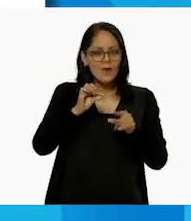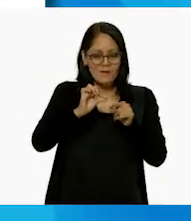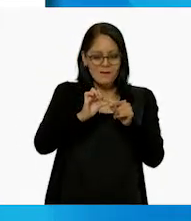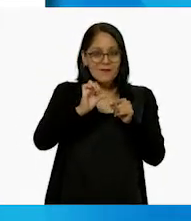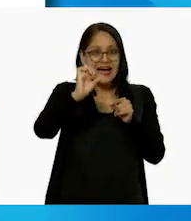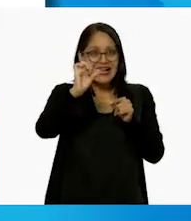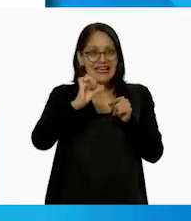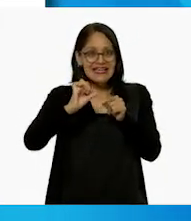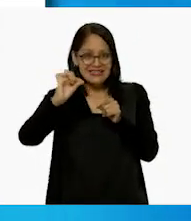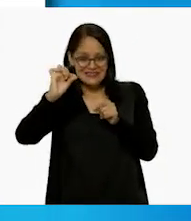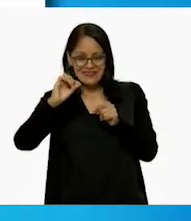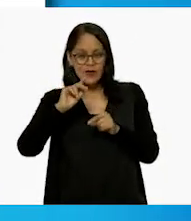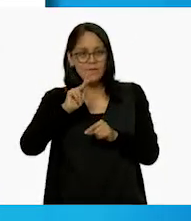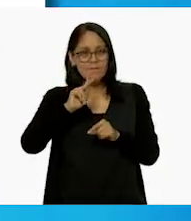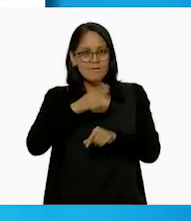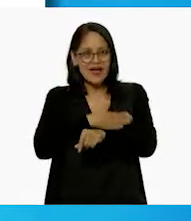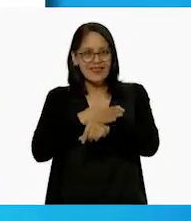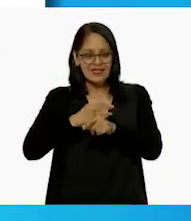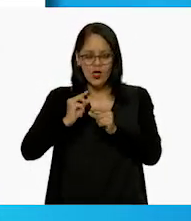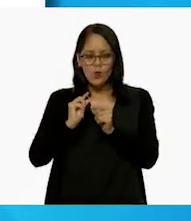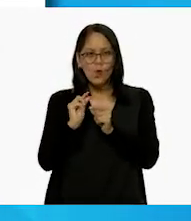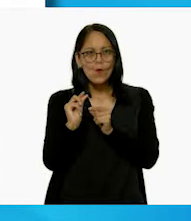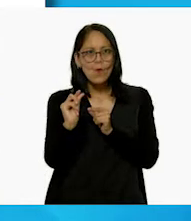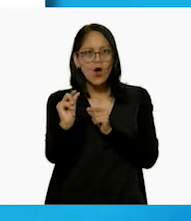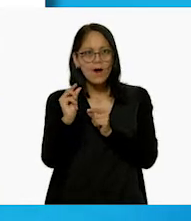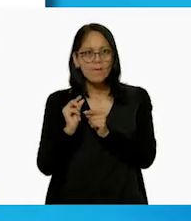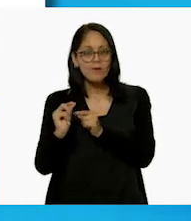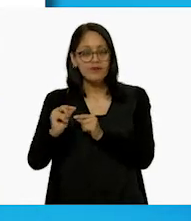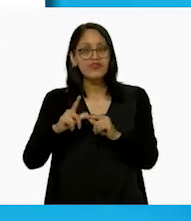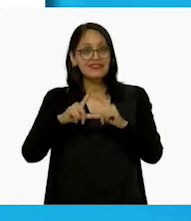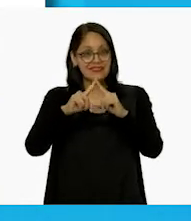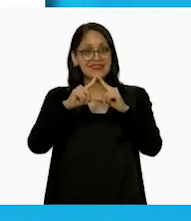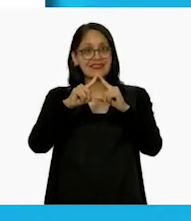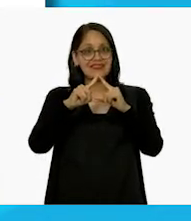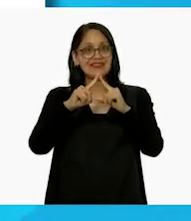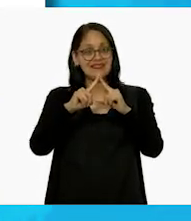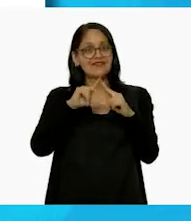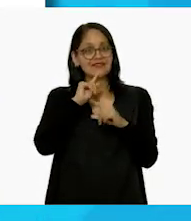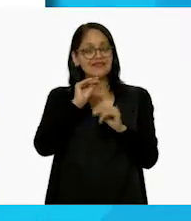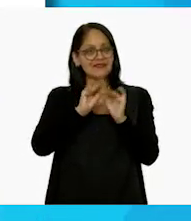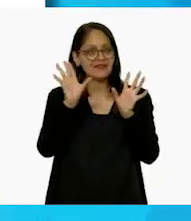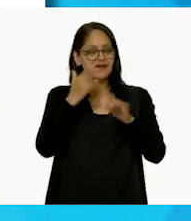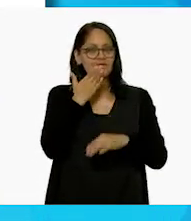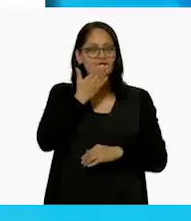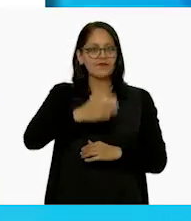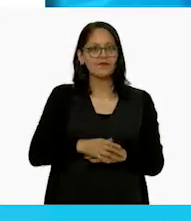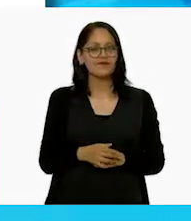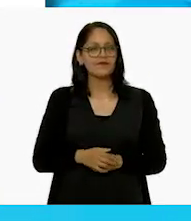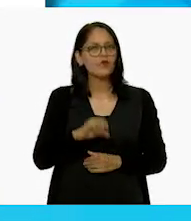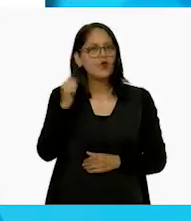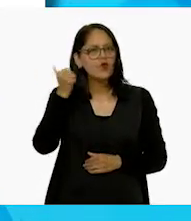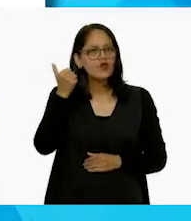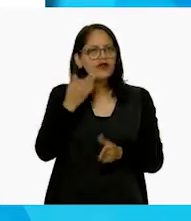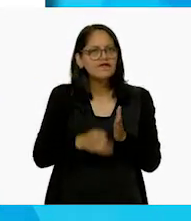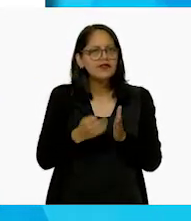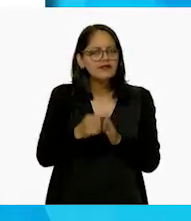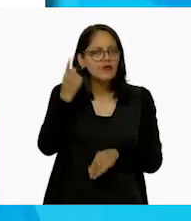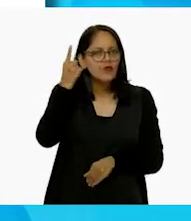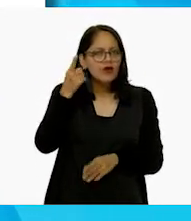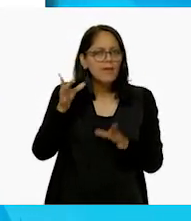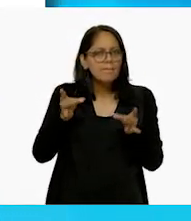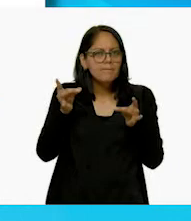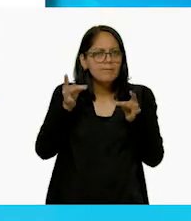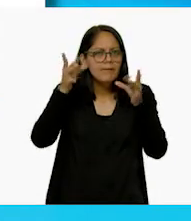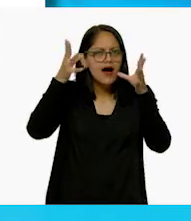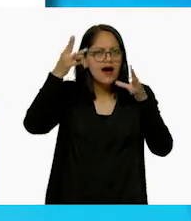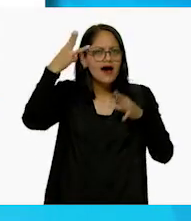Sí, sí, sí. Hizo palillos e hizo el triángulo, claro. Muy bien. A ver, una más, una más. ¡Magia para el